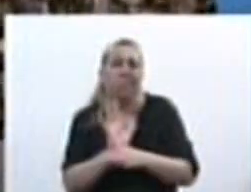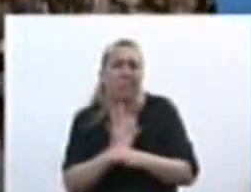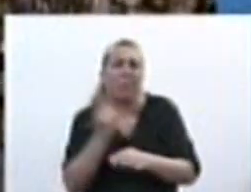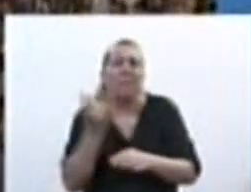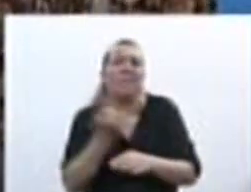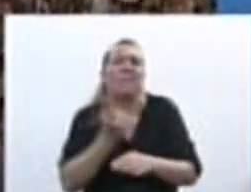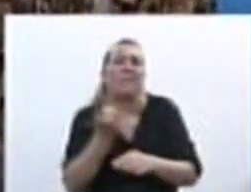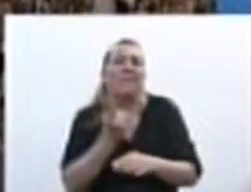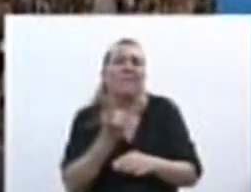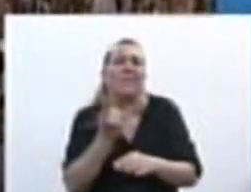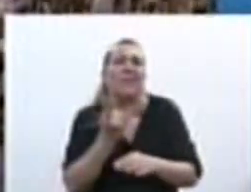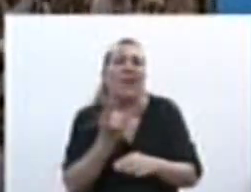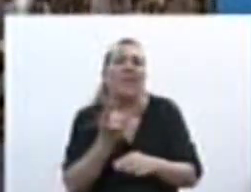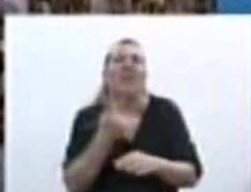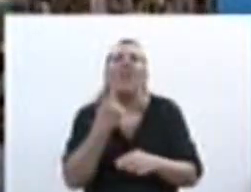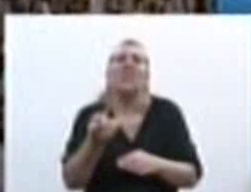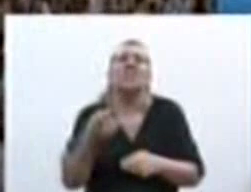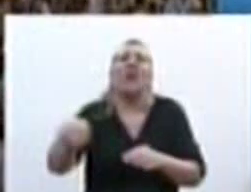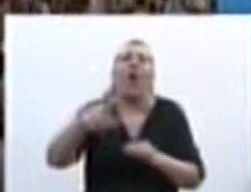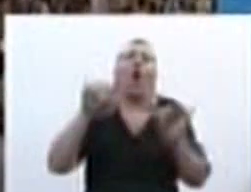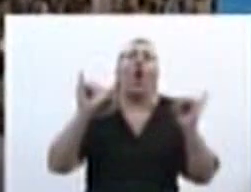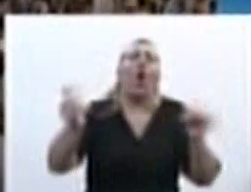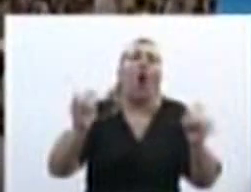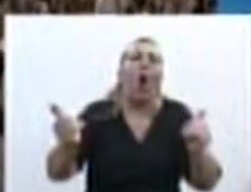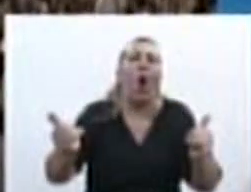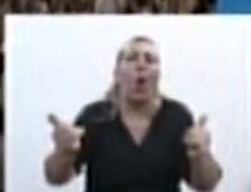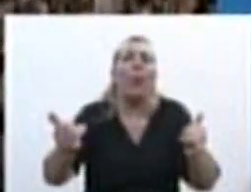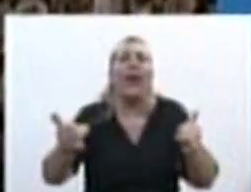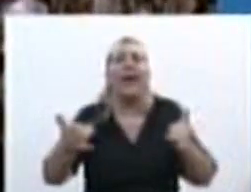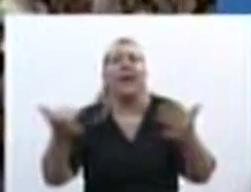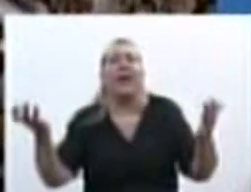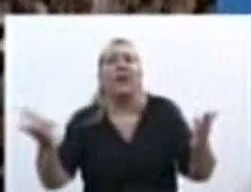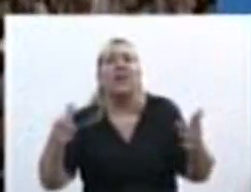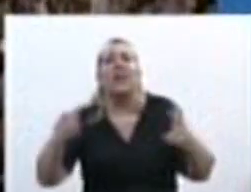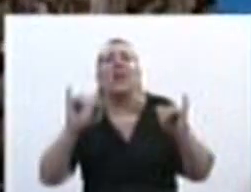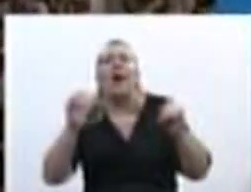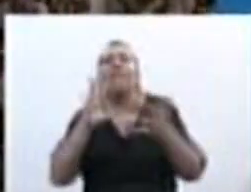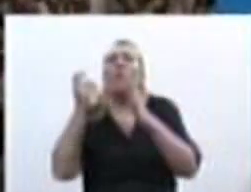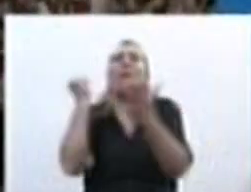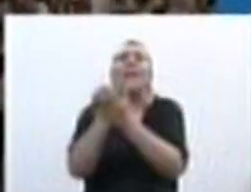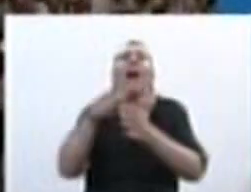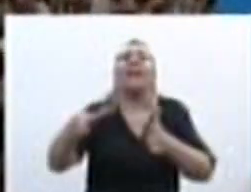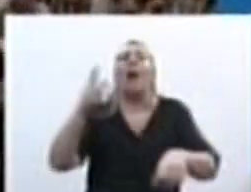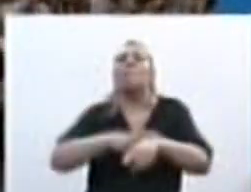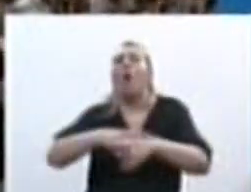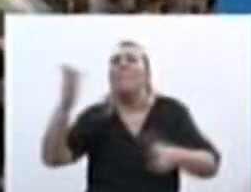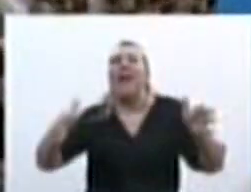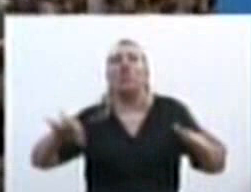la adolescencia y de esa estigmatización de esa etapa de la vida